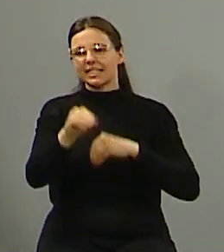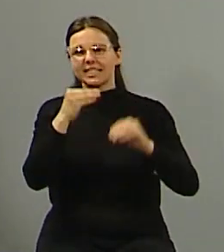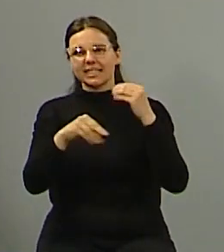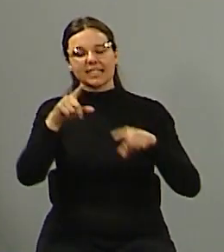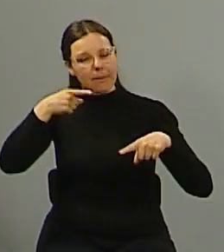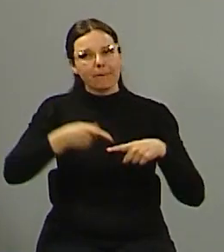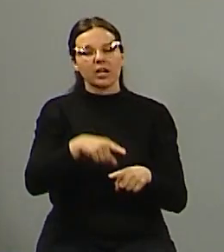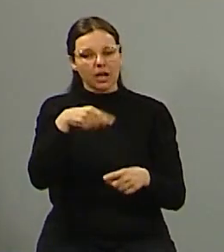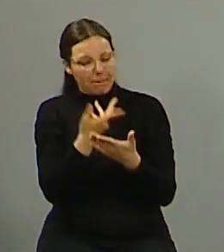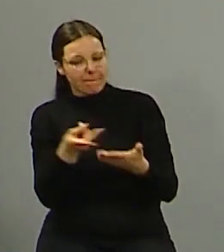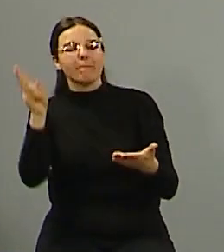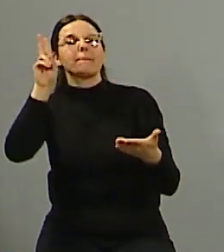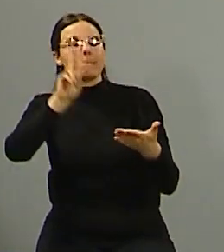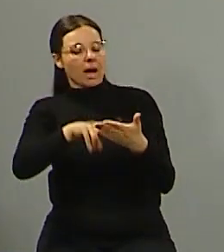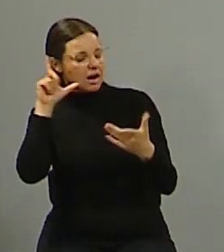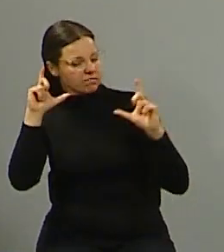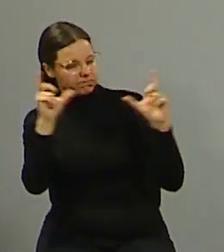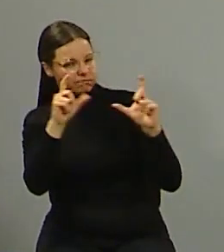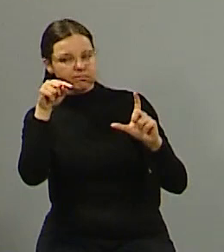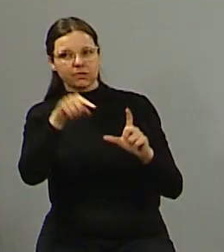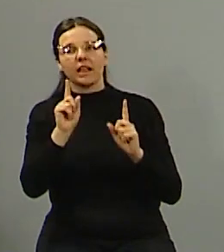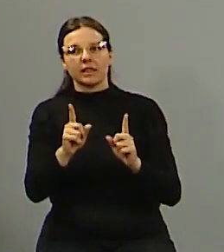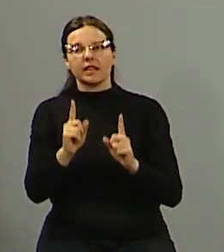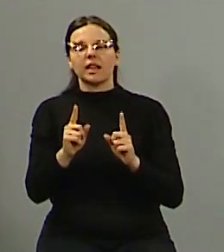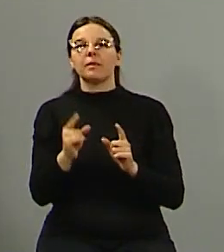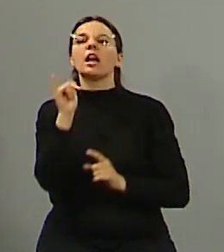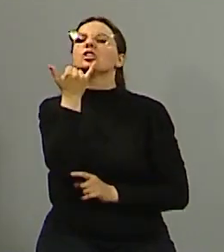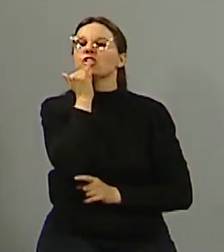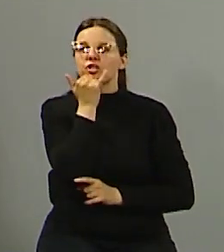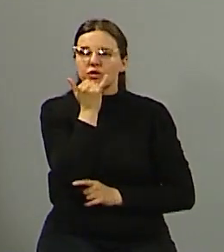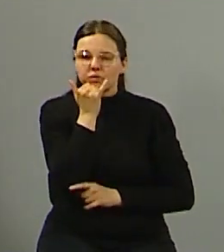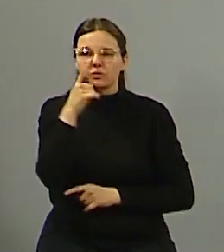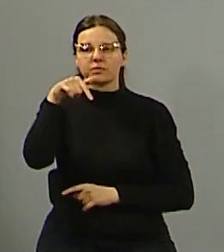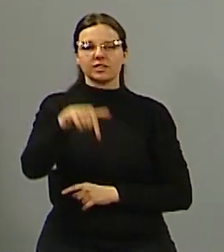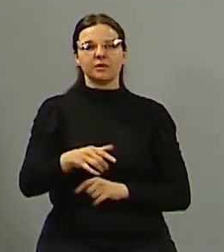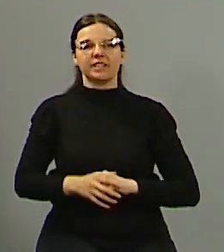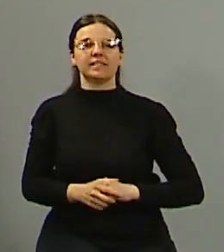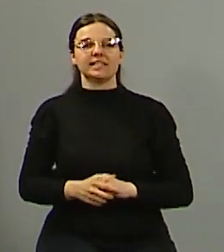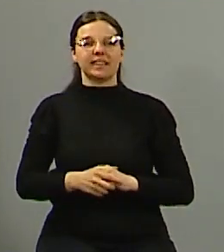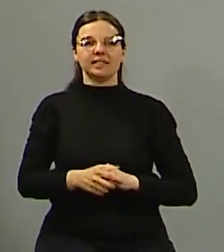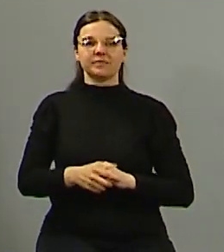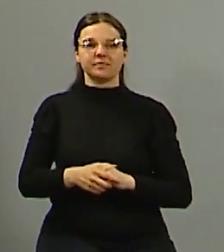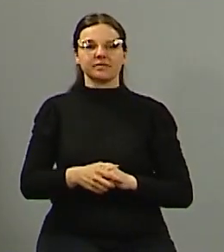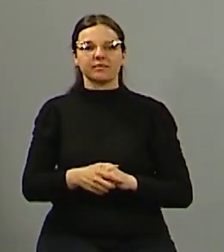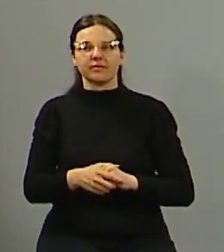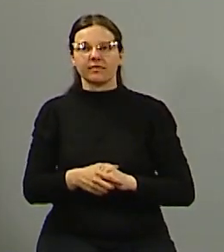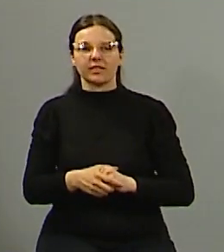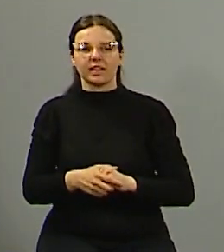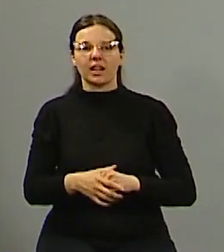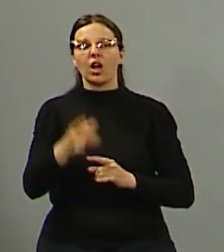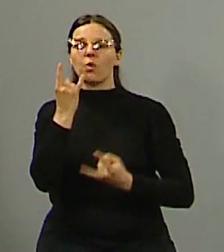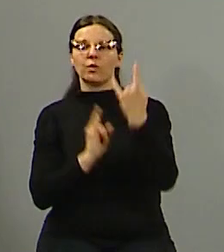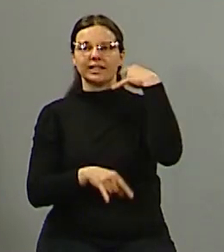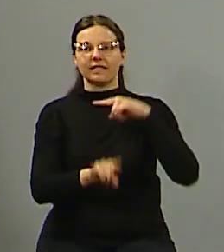otra opción como siempre les decimos es nuestro canal de youtube que lo encuentran como unidiversidad estamos con Francisco Lopresti candidato